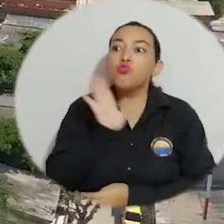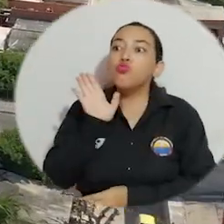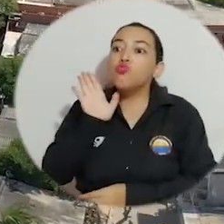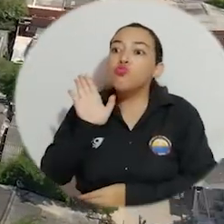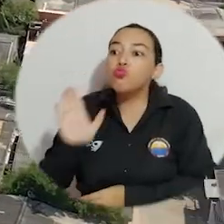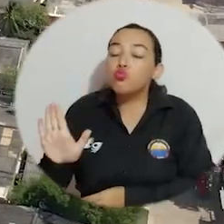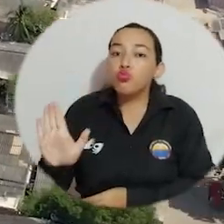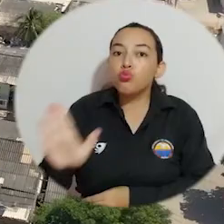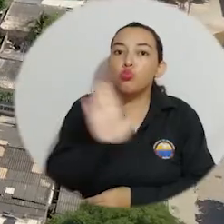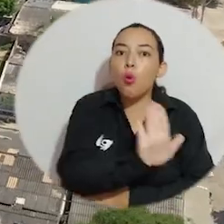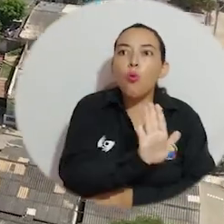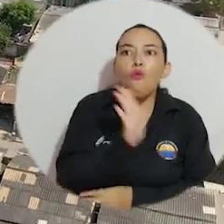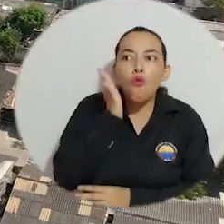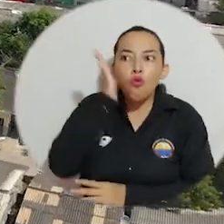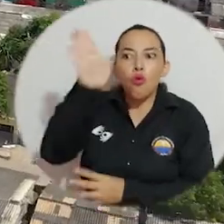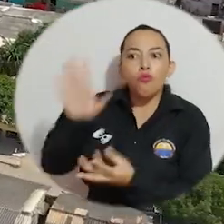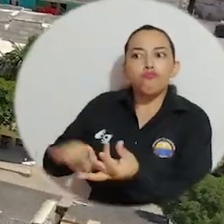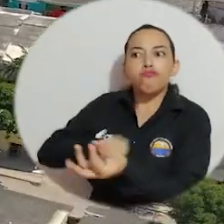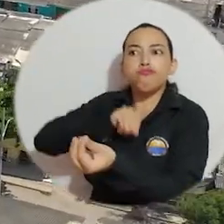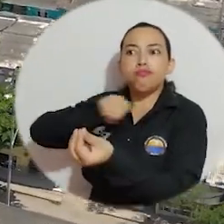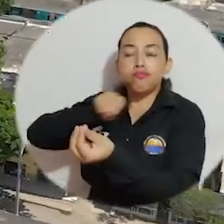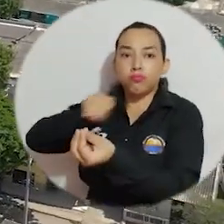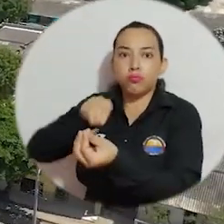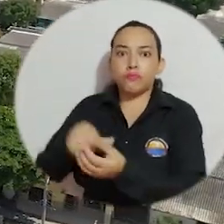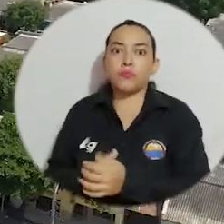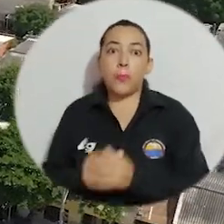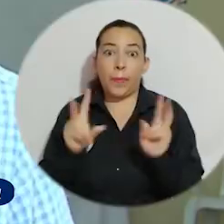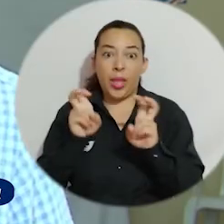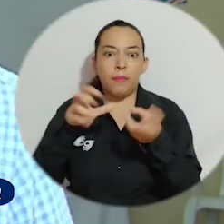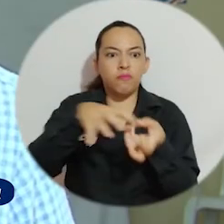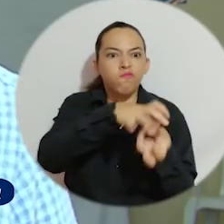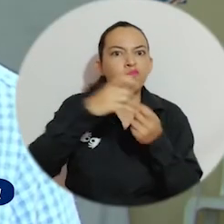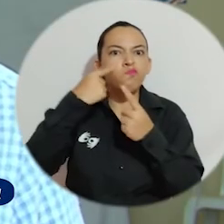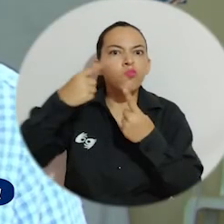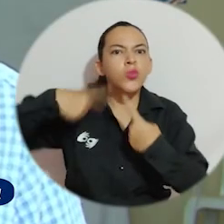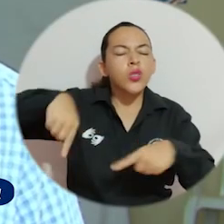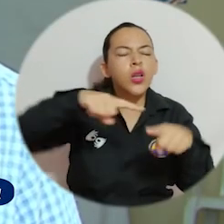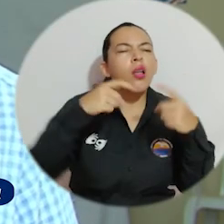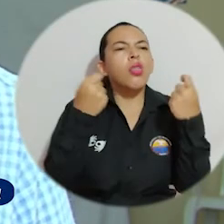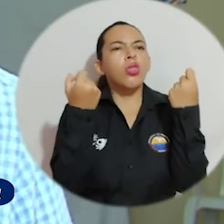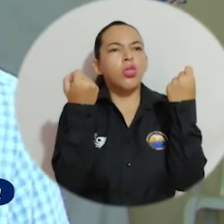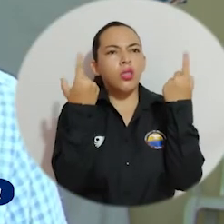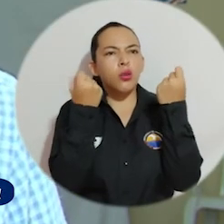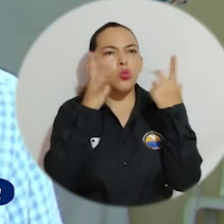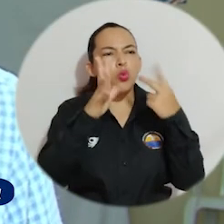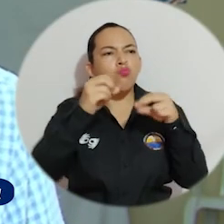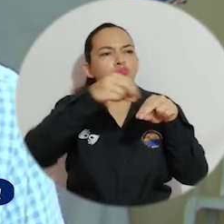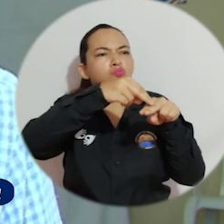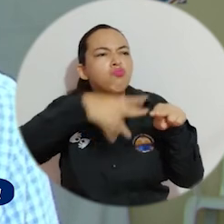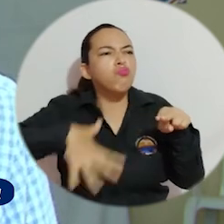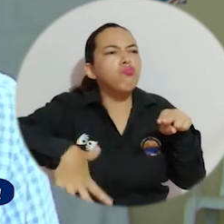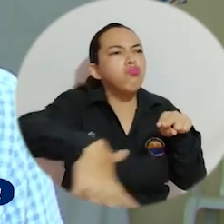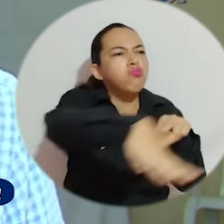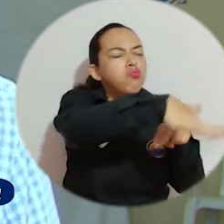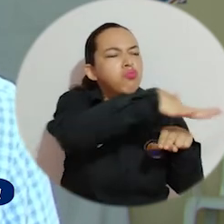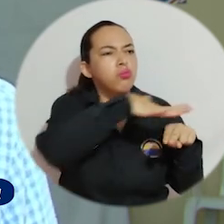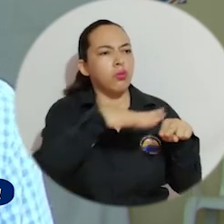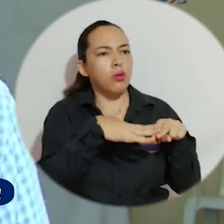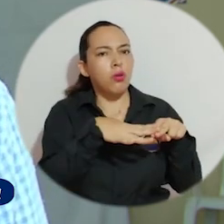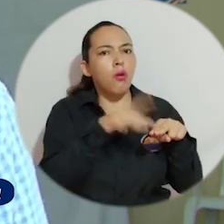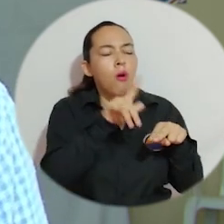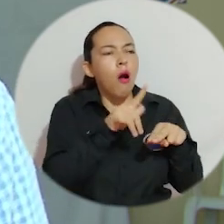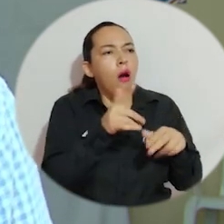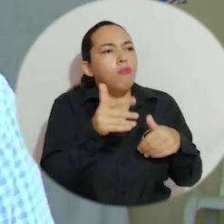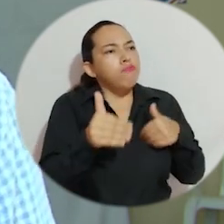universidades, puesto que son ellos los actores futuros. En el marco de un proyecto ecoturístico tenemos que entender el contexto del entorno